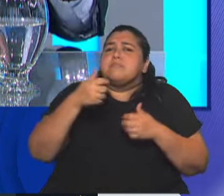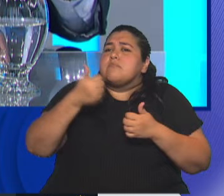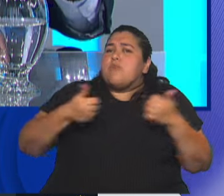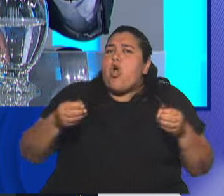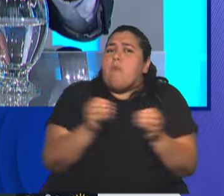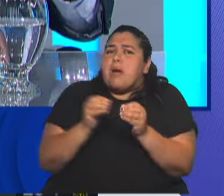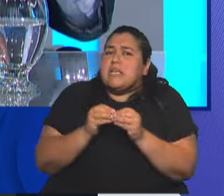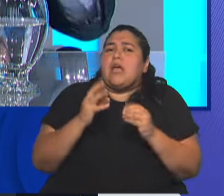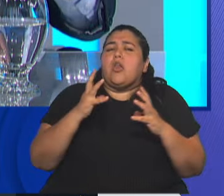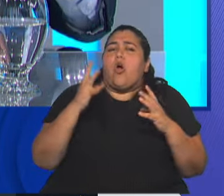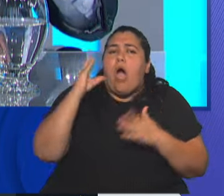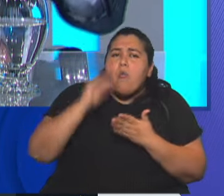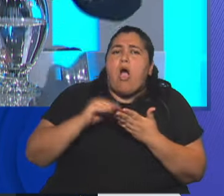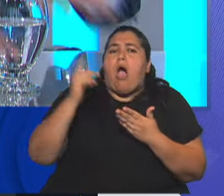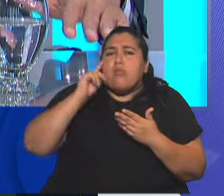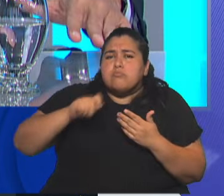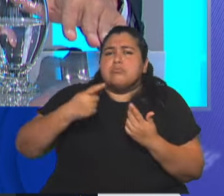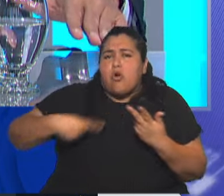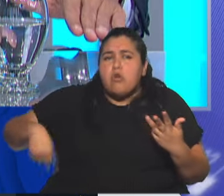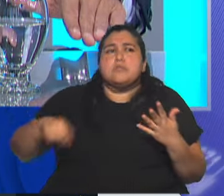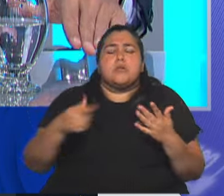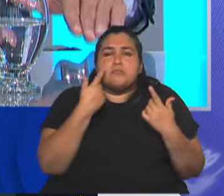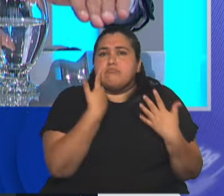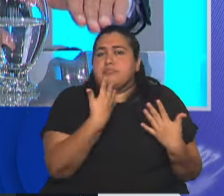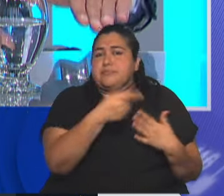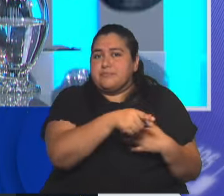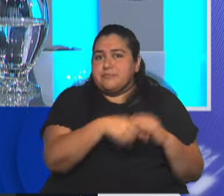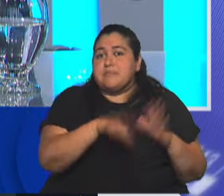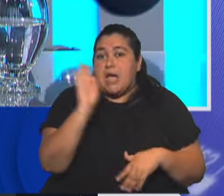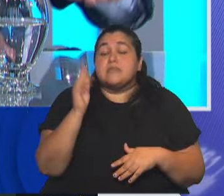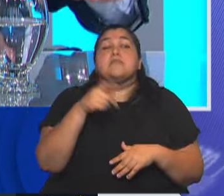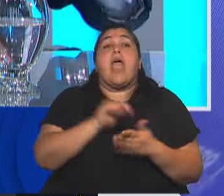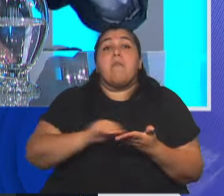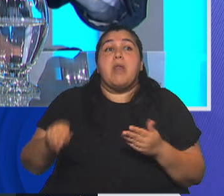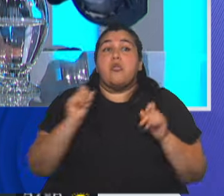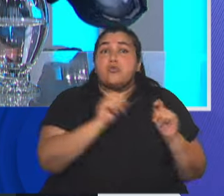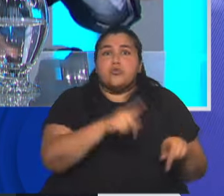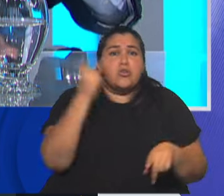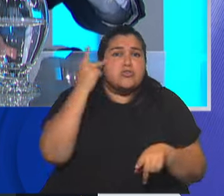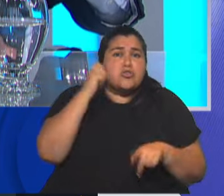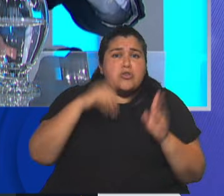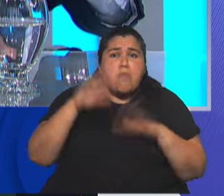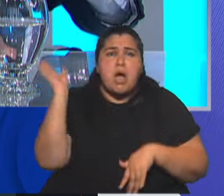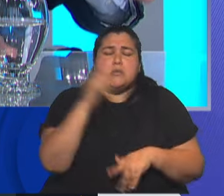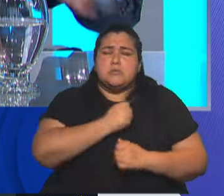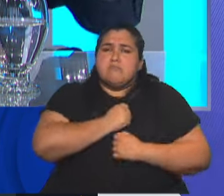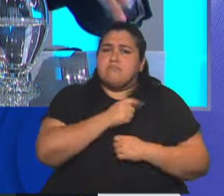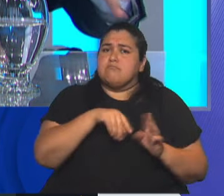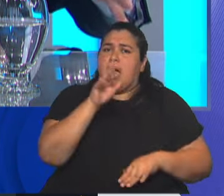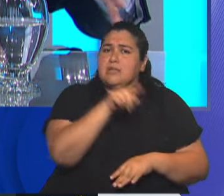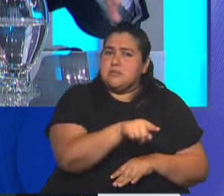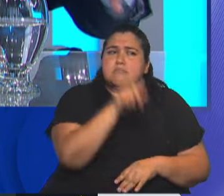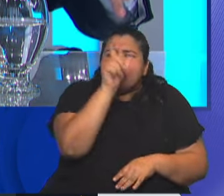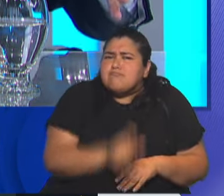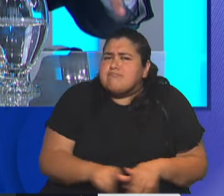sus secretarios lo admiran, y los empleados desde dieciocho años en adelante lo quieren muchísimo. Él es